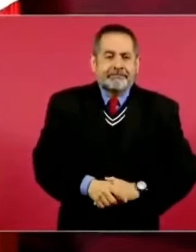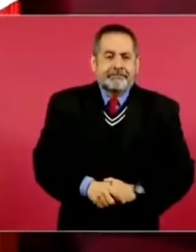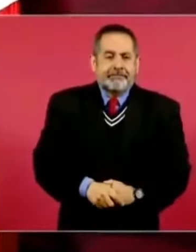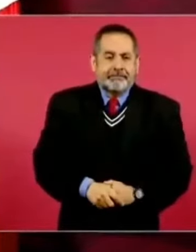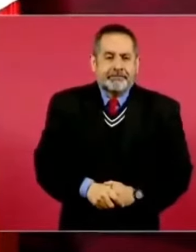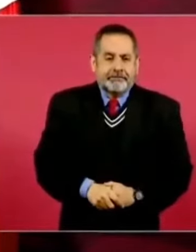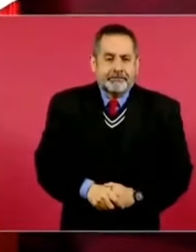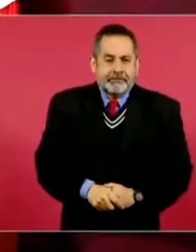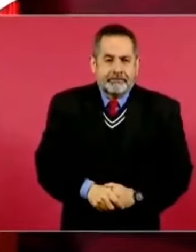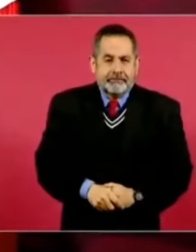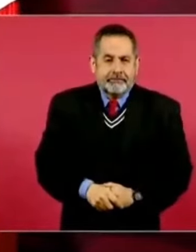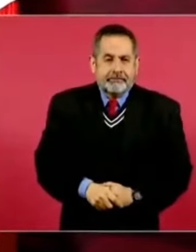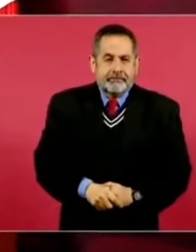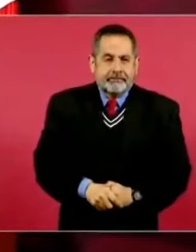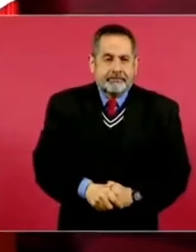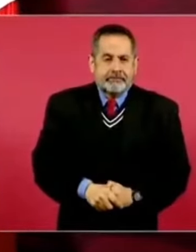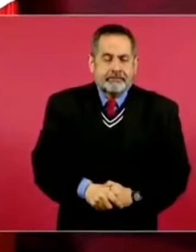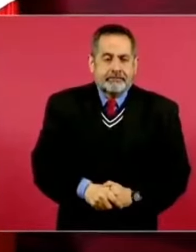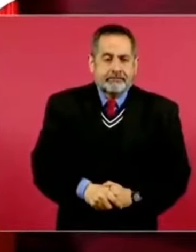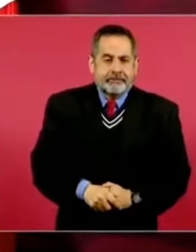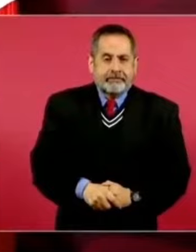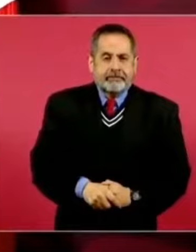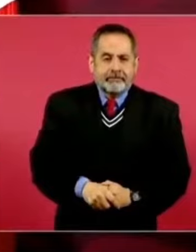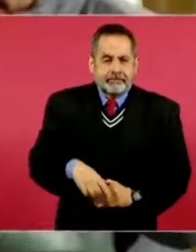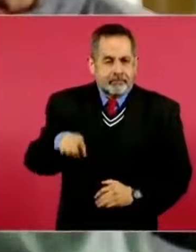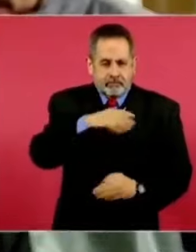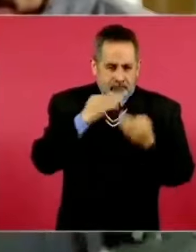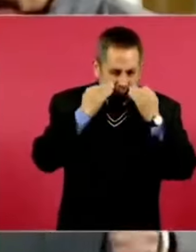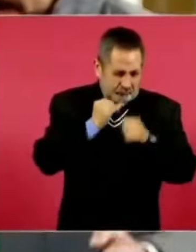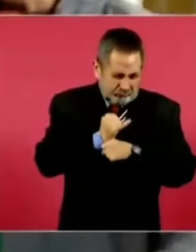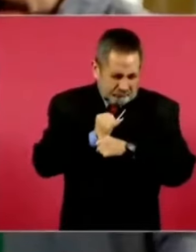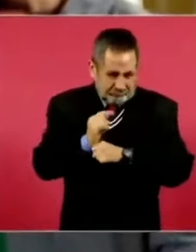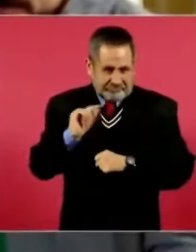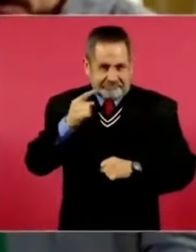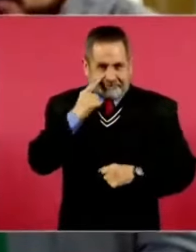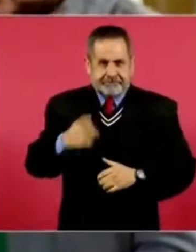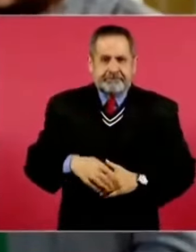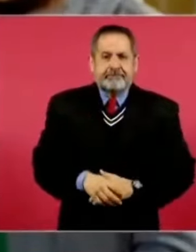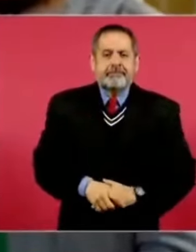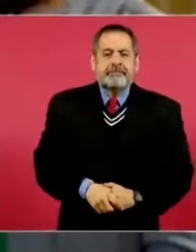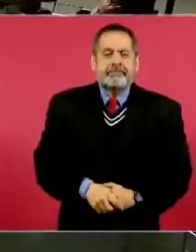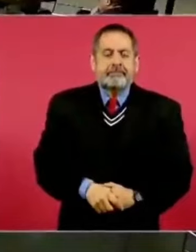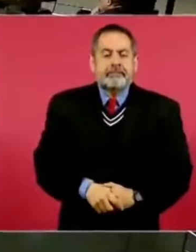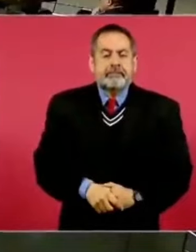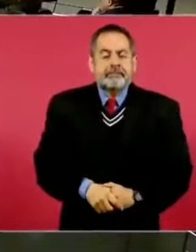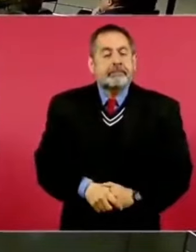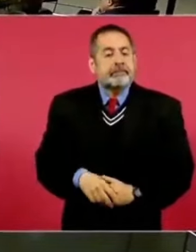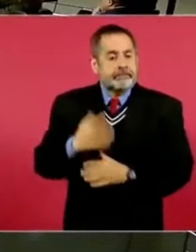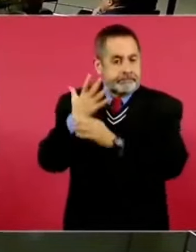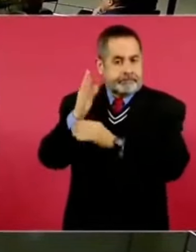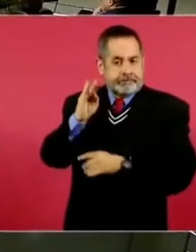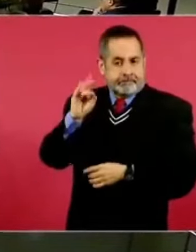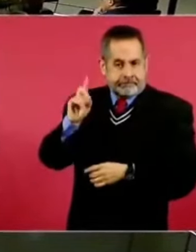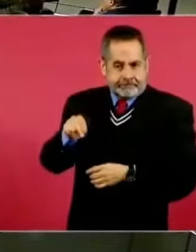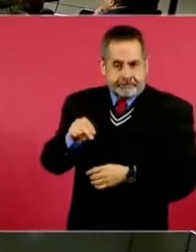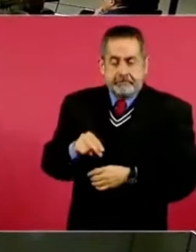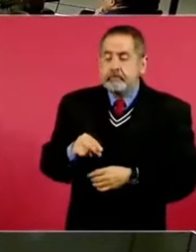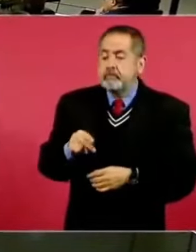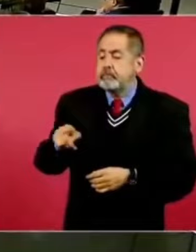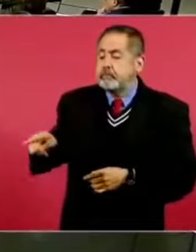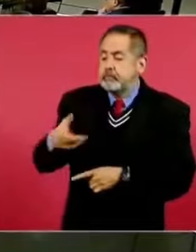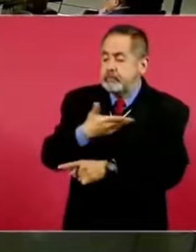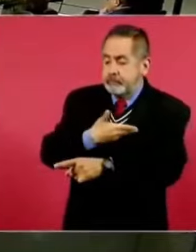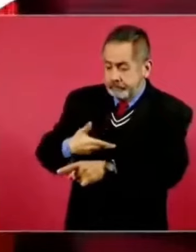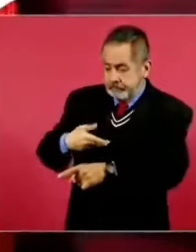Porque son, este, mirones profesionales. Gracias por recibir a